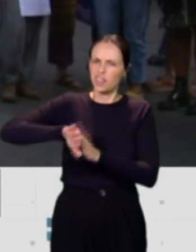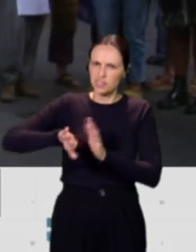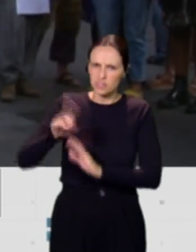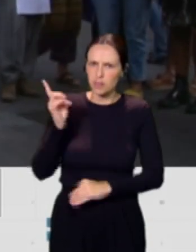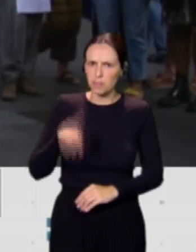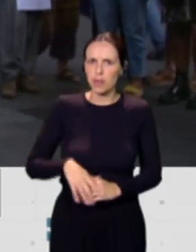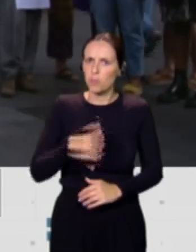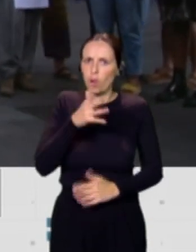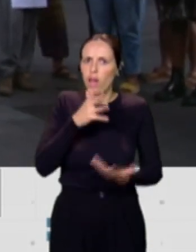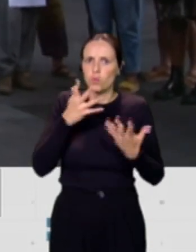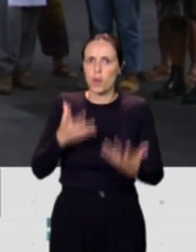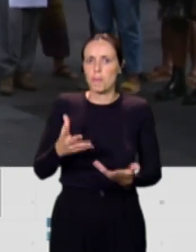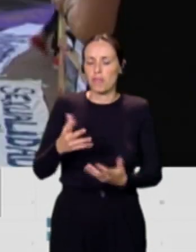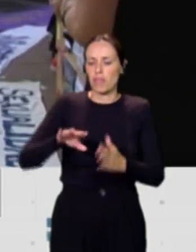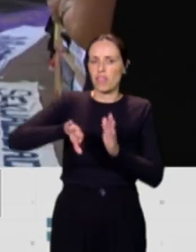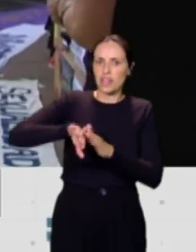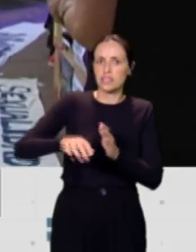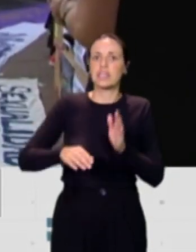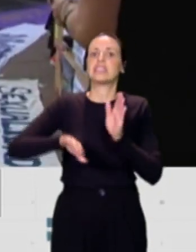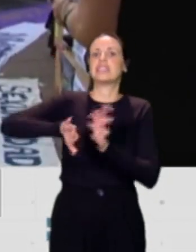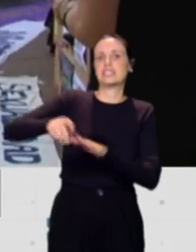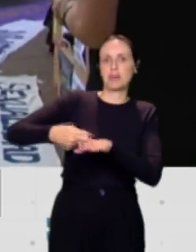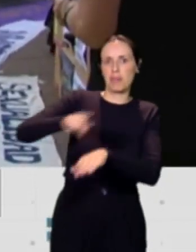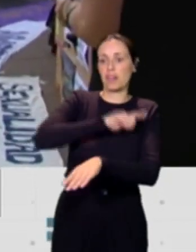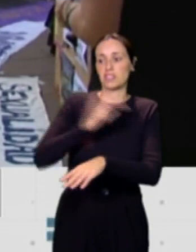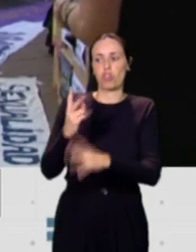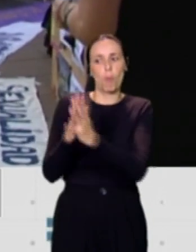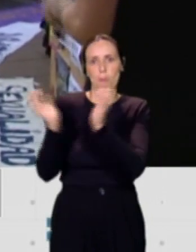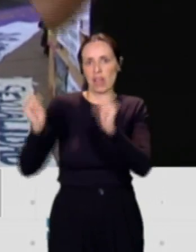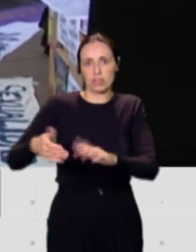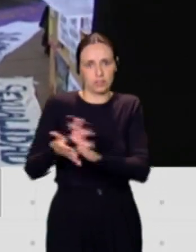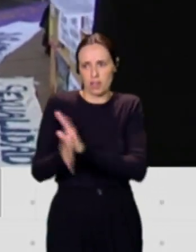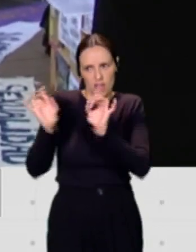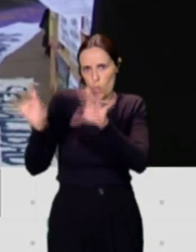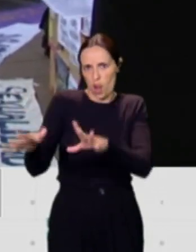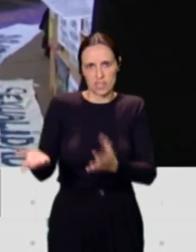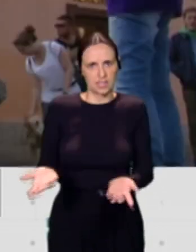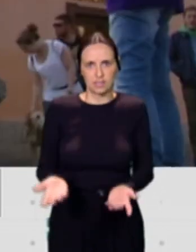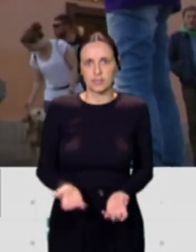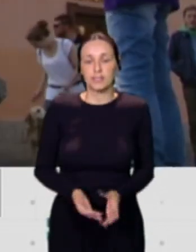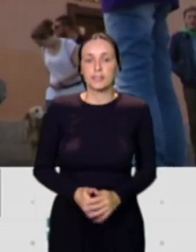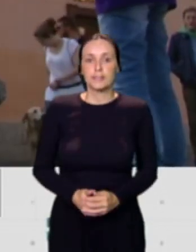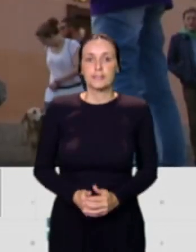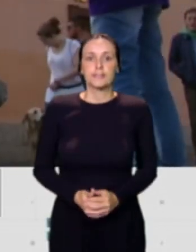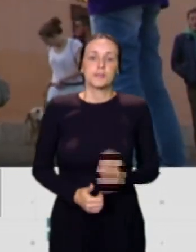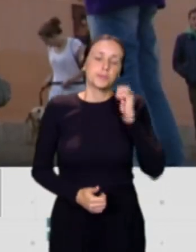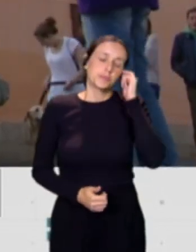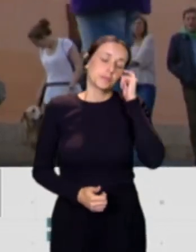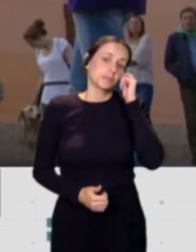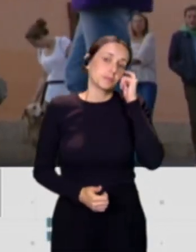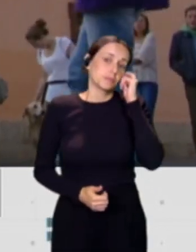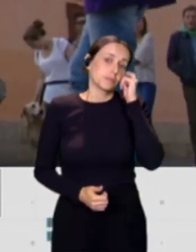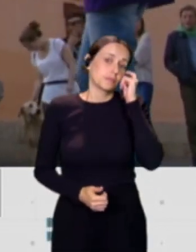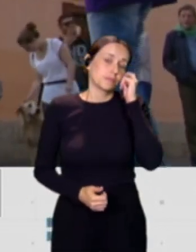derecha hoy en día que pacta con la extrema derecha también es extrema derecha. Y lo primero hemos visto y estamos viendo cada